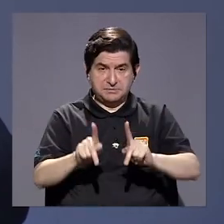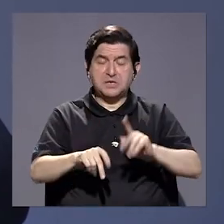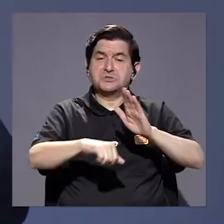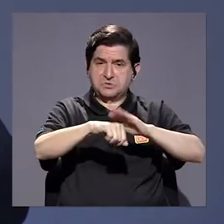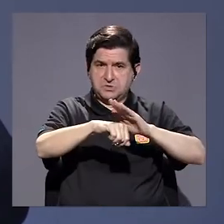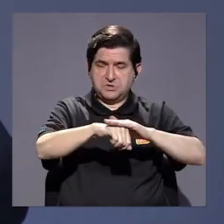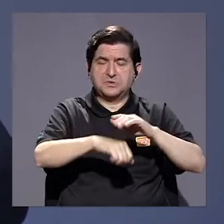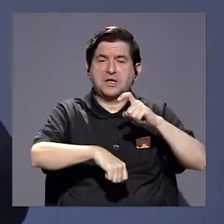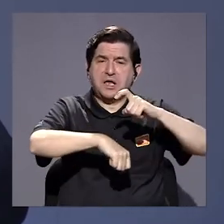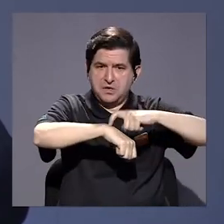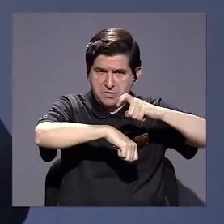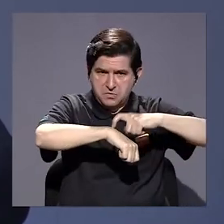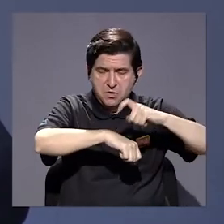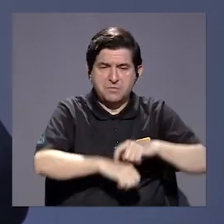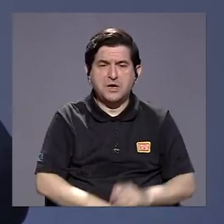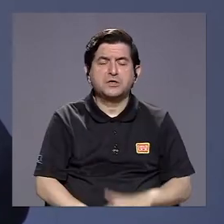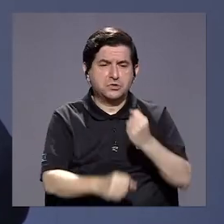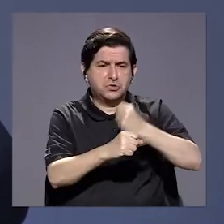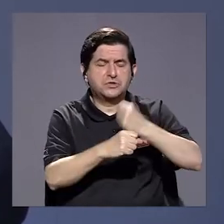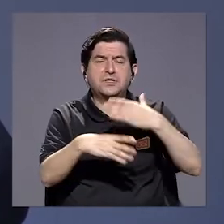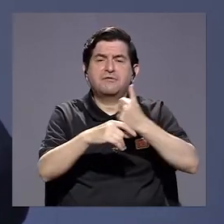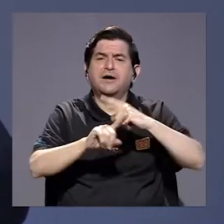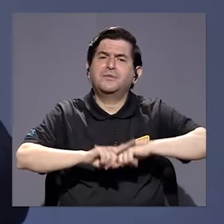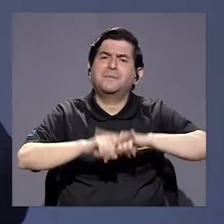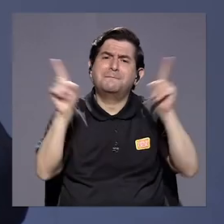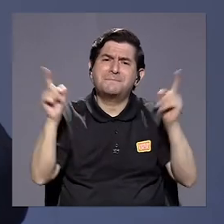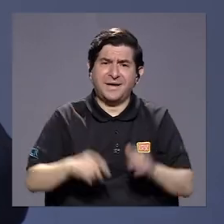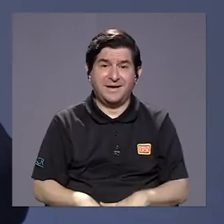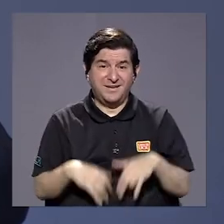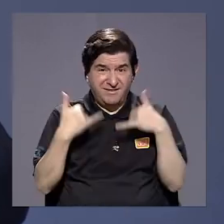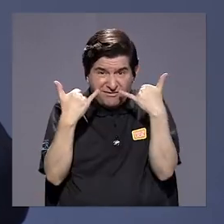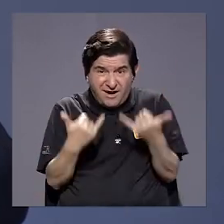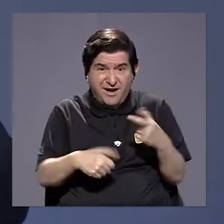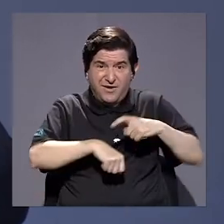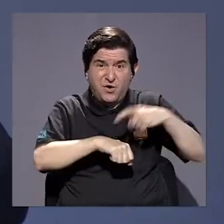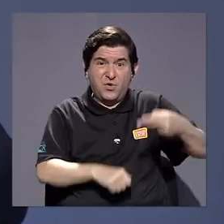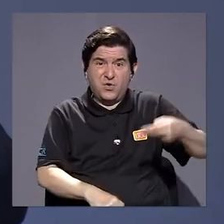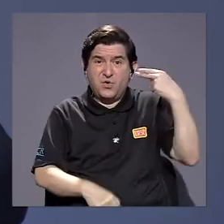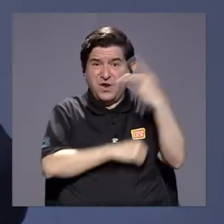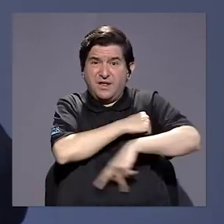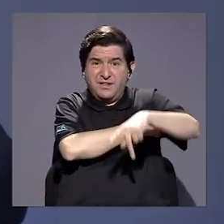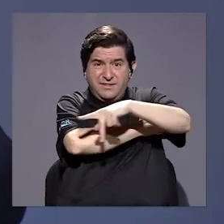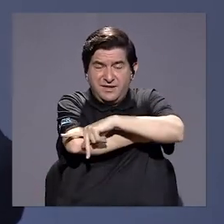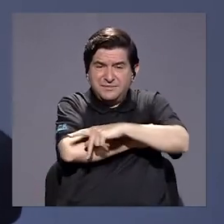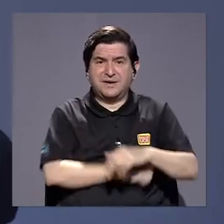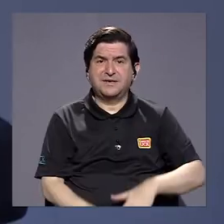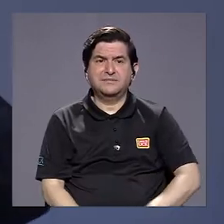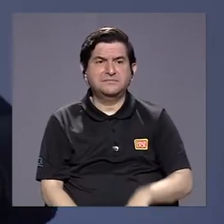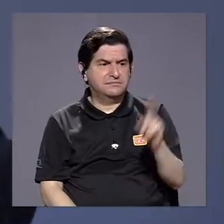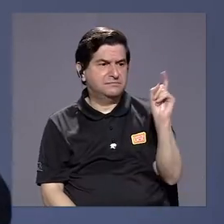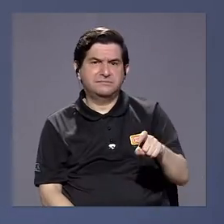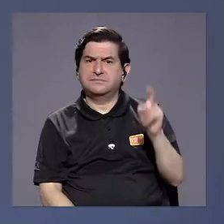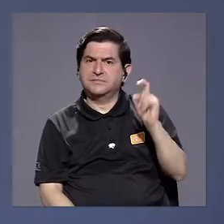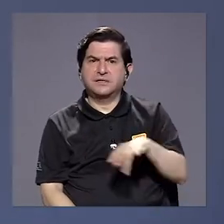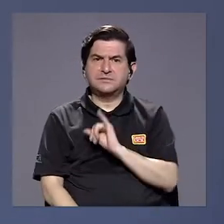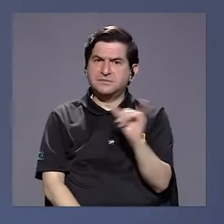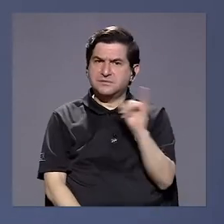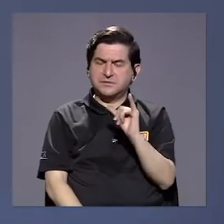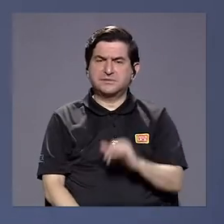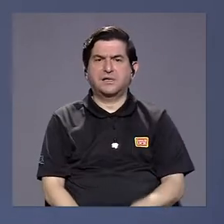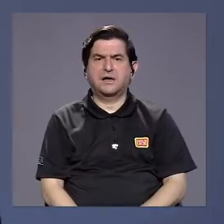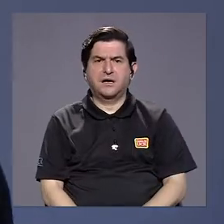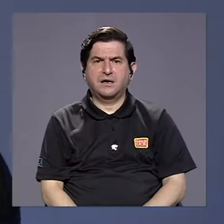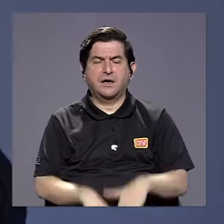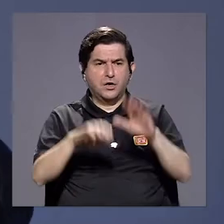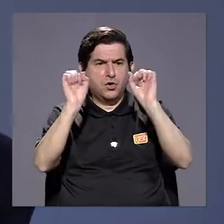pares que permitan en algún momento hacer esa labor. Pero en este momento histórico que vive el país, necesitamos que